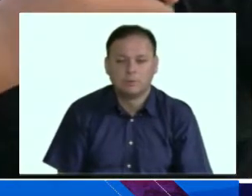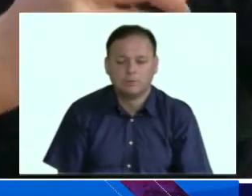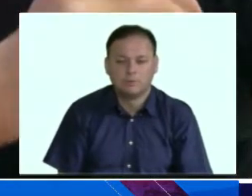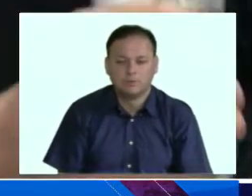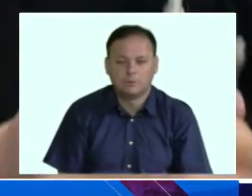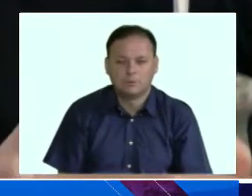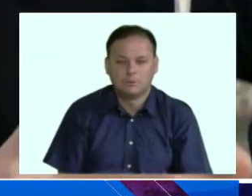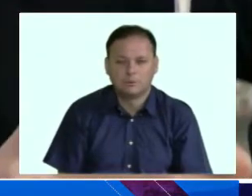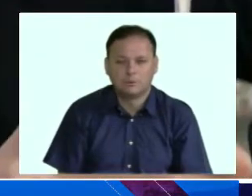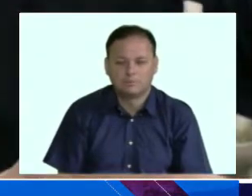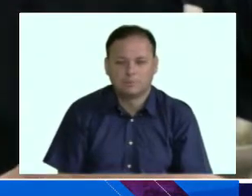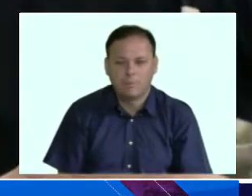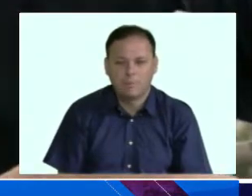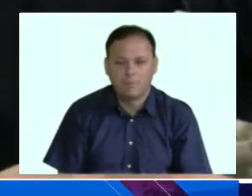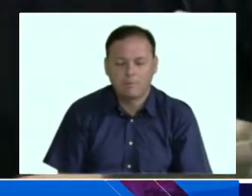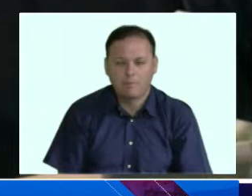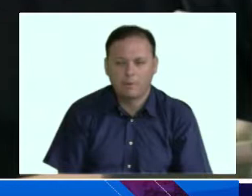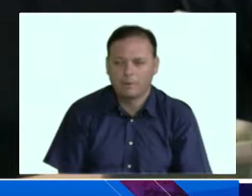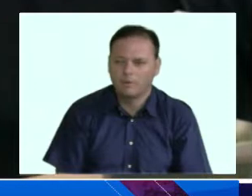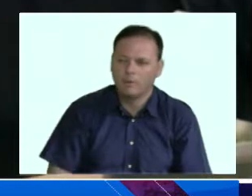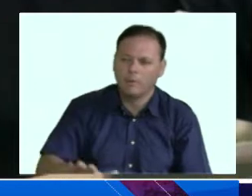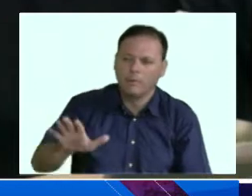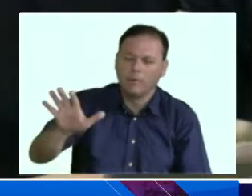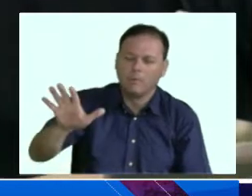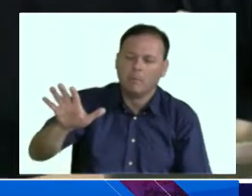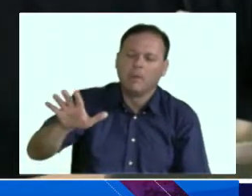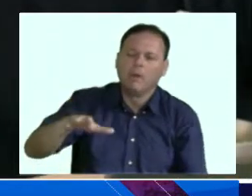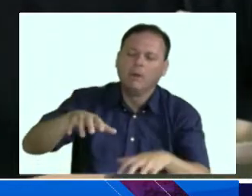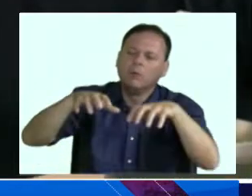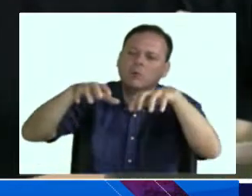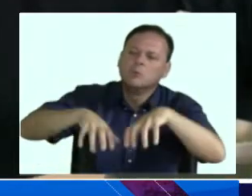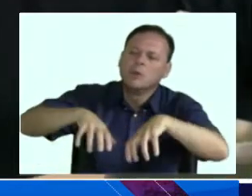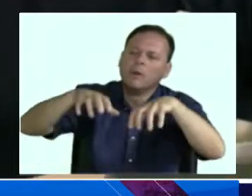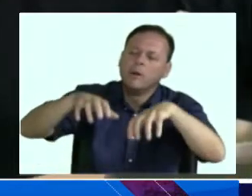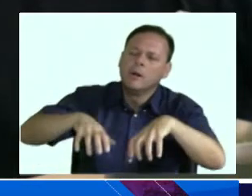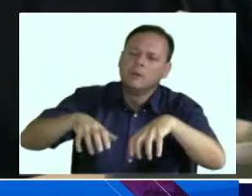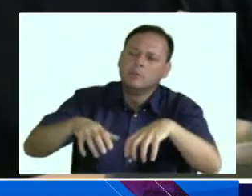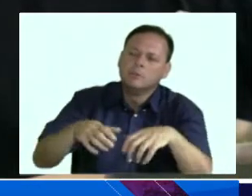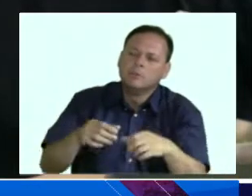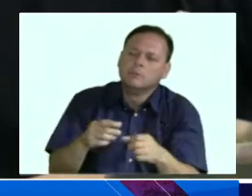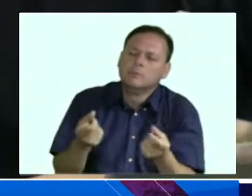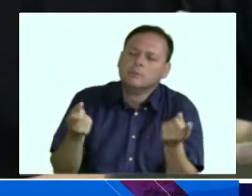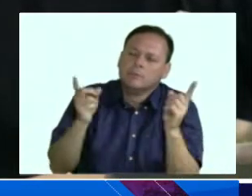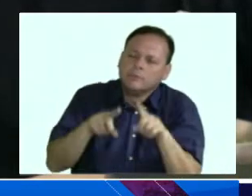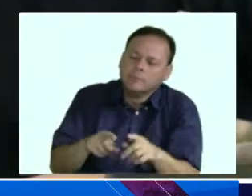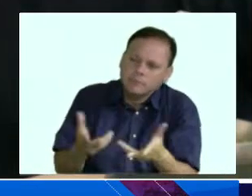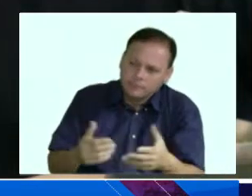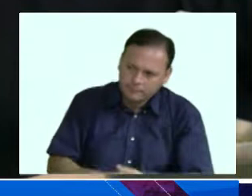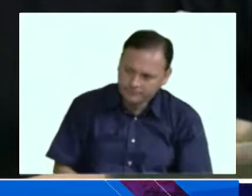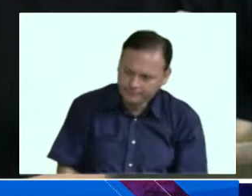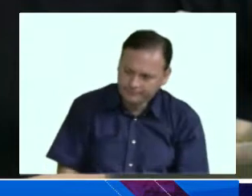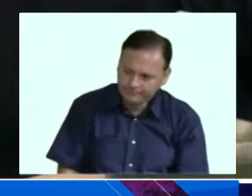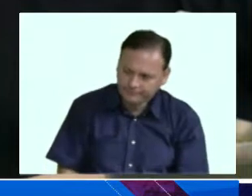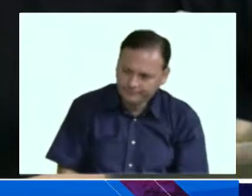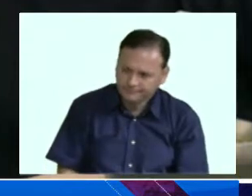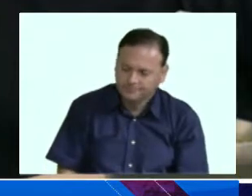Eventualmente nomás de que se diera el cambio de tiempo, lloviera, esta actividad que se ve tan bonita como estás contando, ¿cómo quedaría?